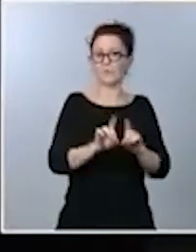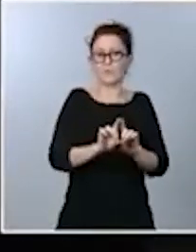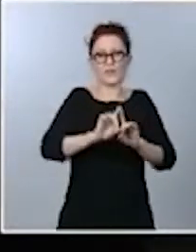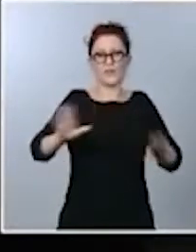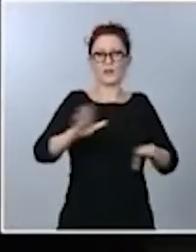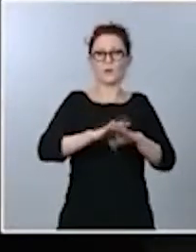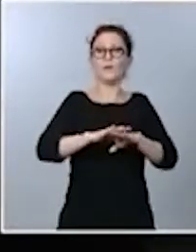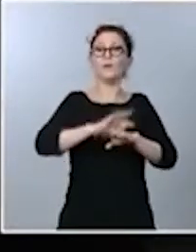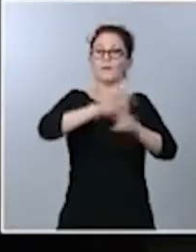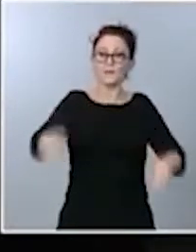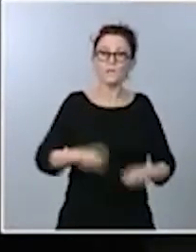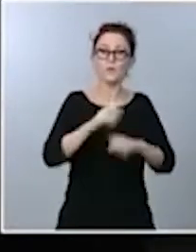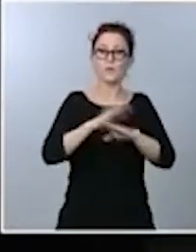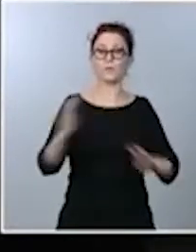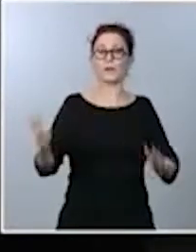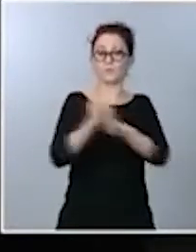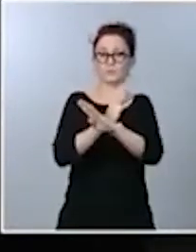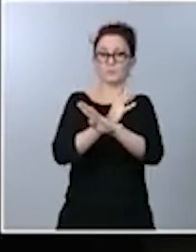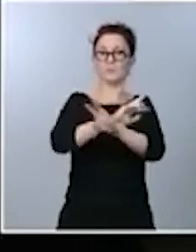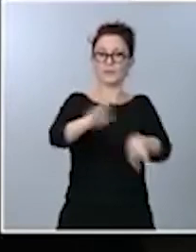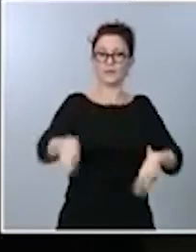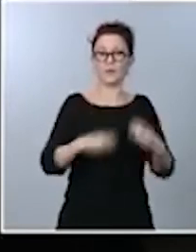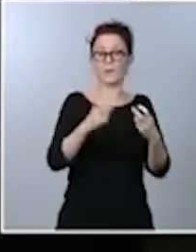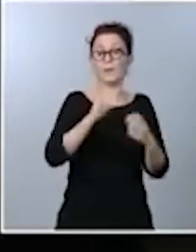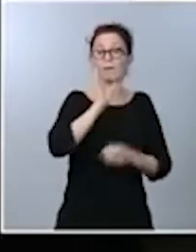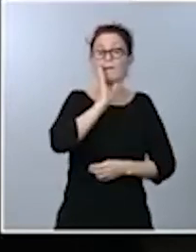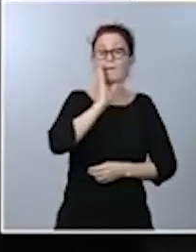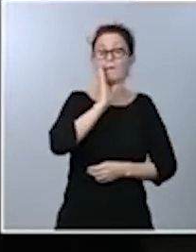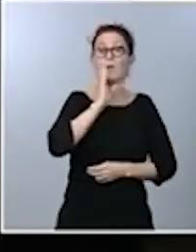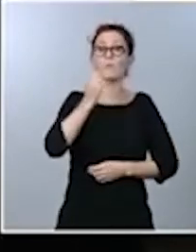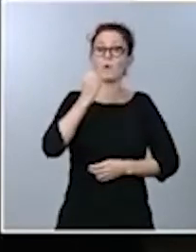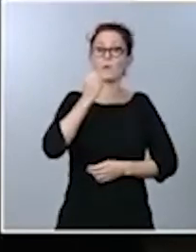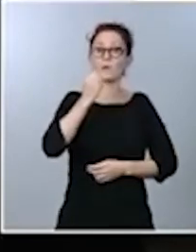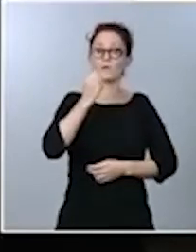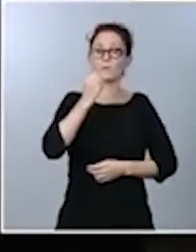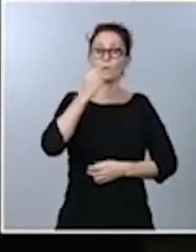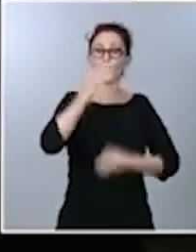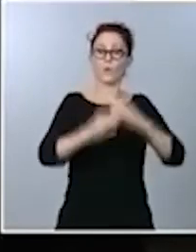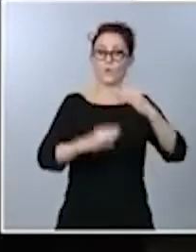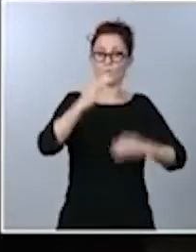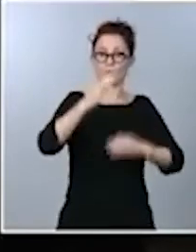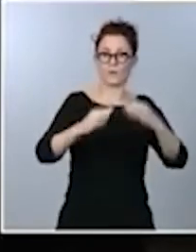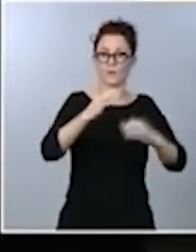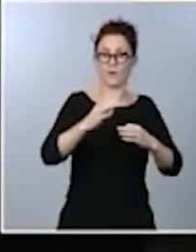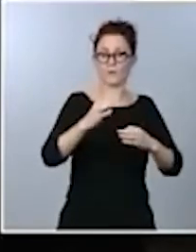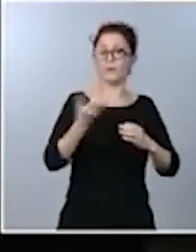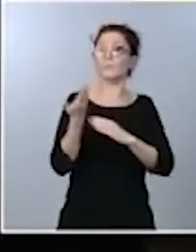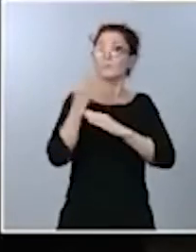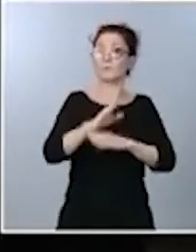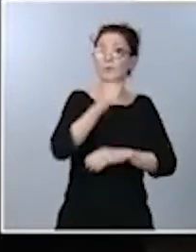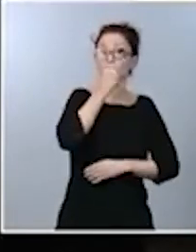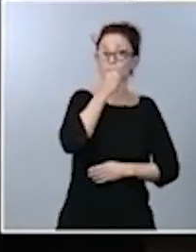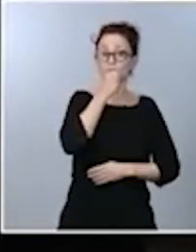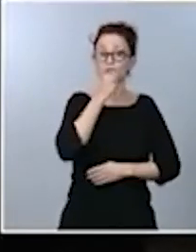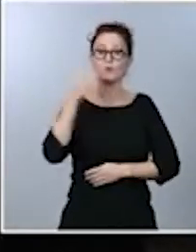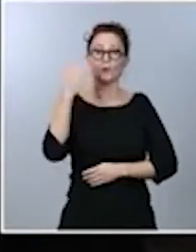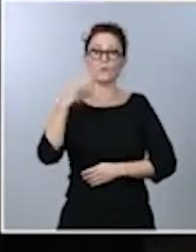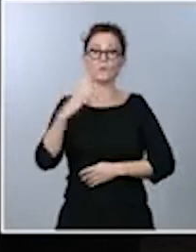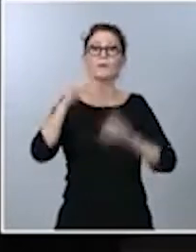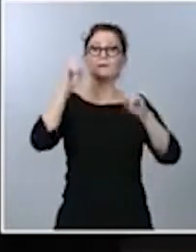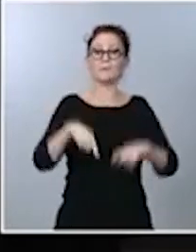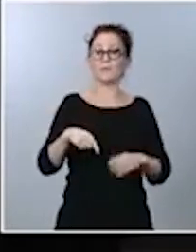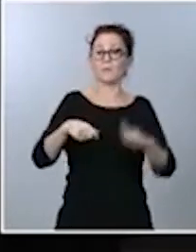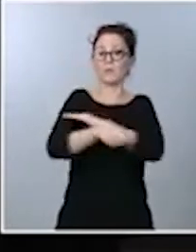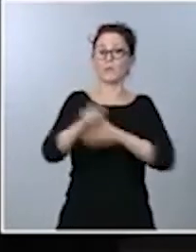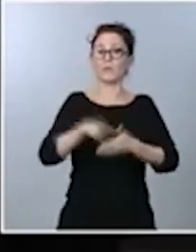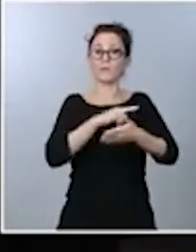General del Poder Judicial que plantea el PSOE y Unidas Podemos? Y, en segundo lugar, ¿qué espera el Gobierno de la moción de censura si confía en que